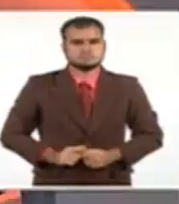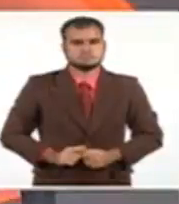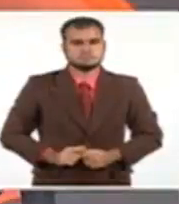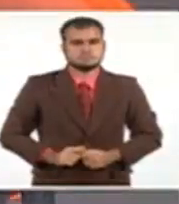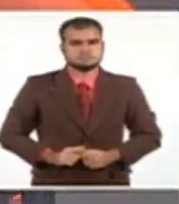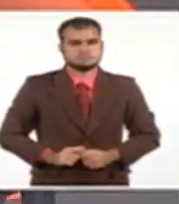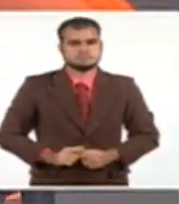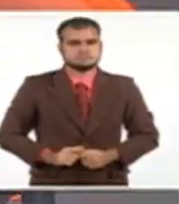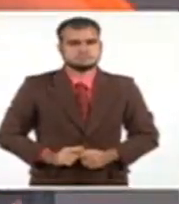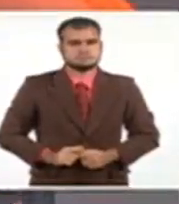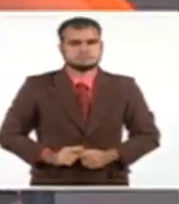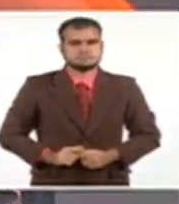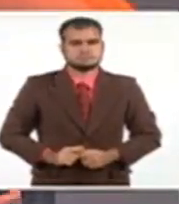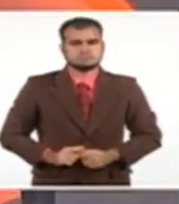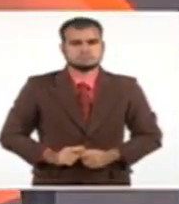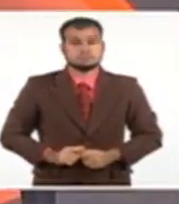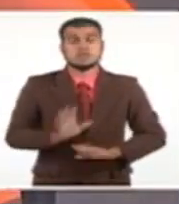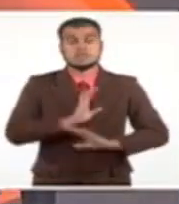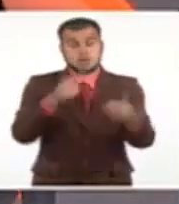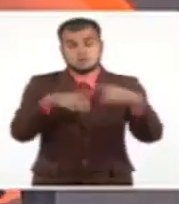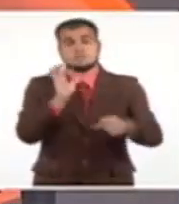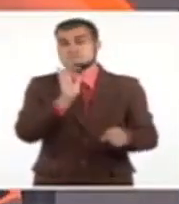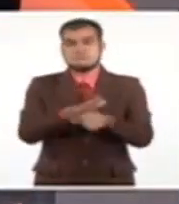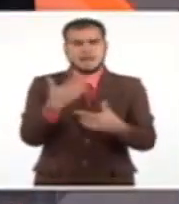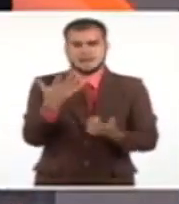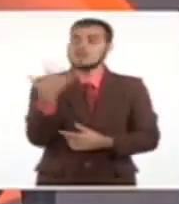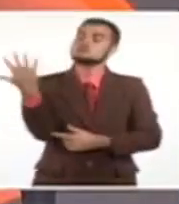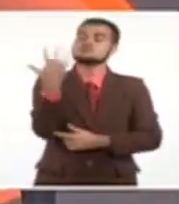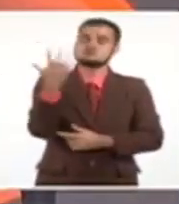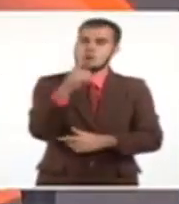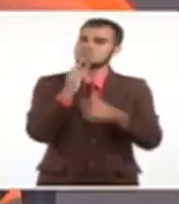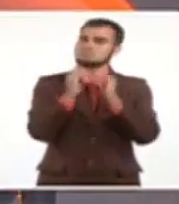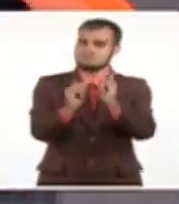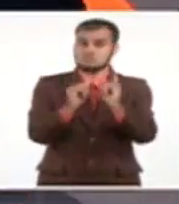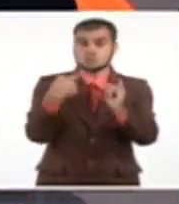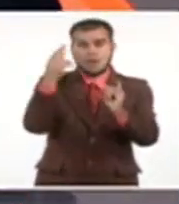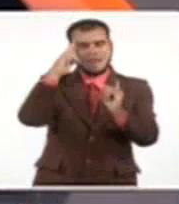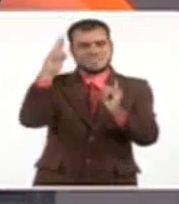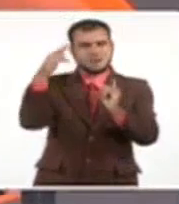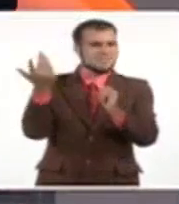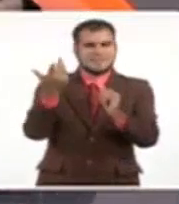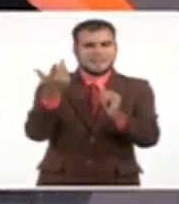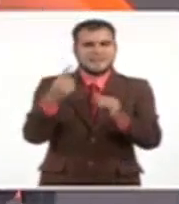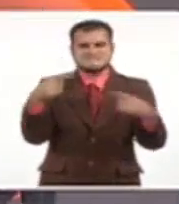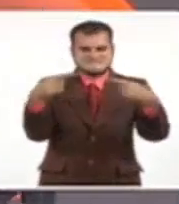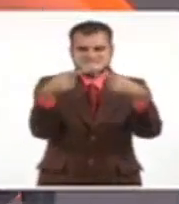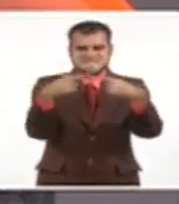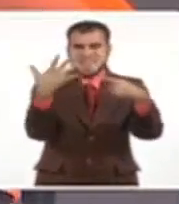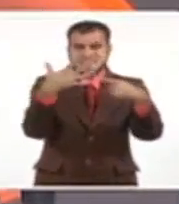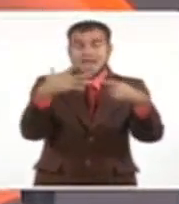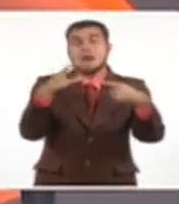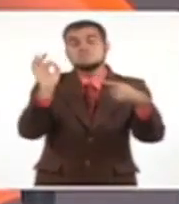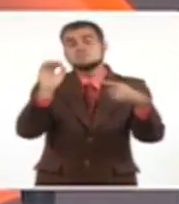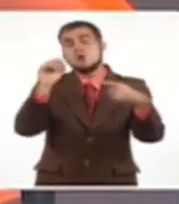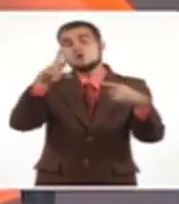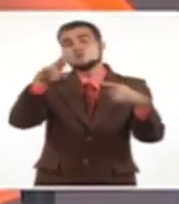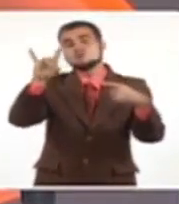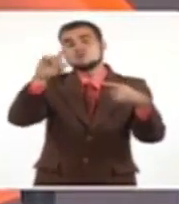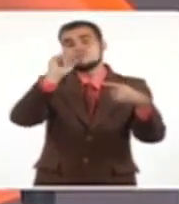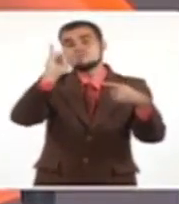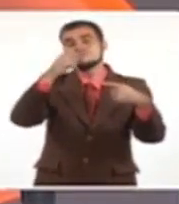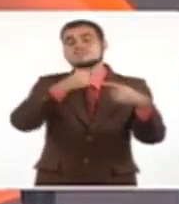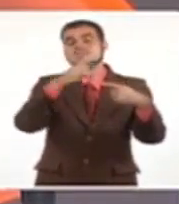Bueno, ahora sí vamos hasta el Instituto de Meteorología. Me estoy acordando de aquellos memes de la pelea de Durán contra Rubiera. Bueno, pues estamos un poco en esa